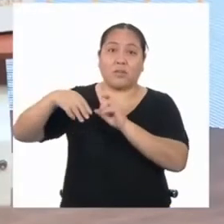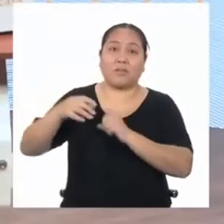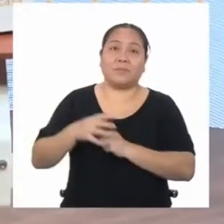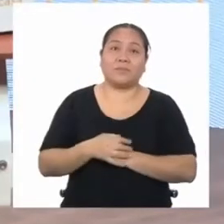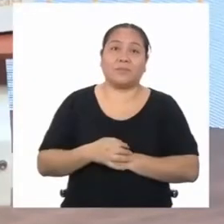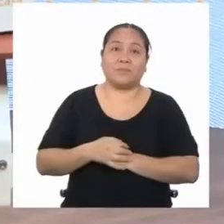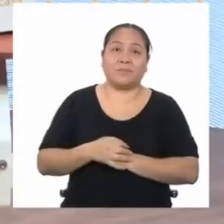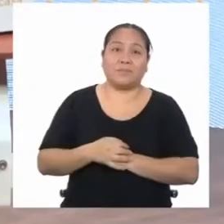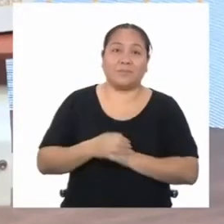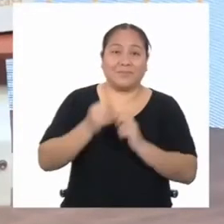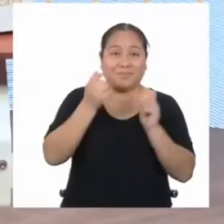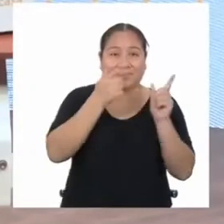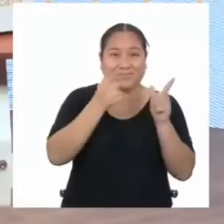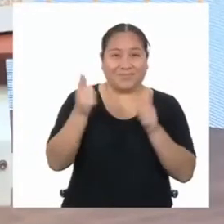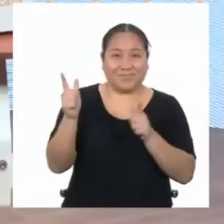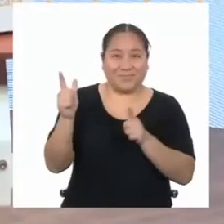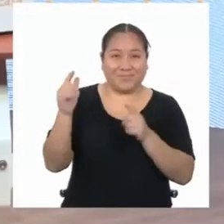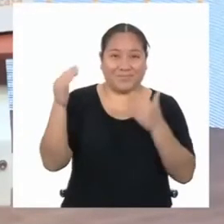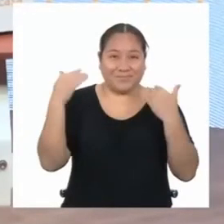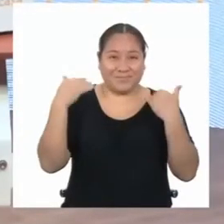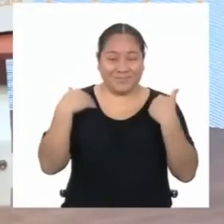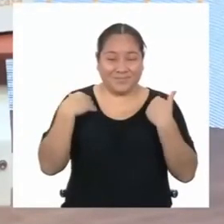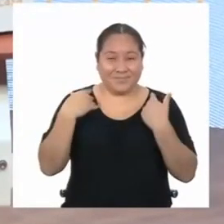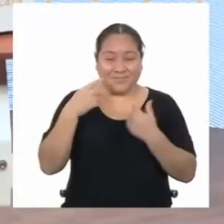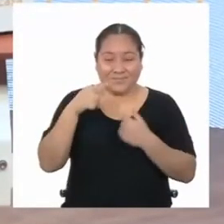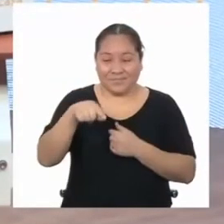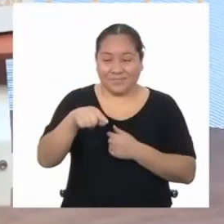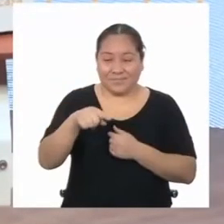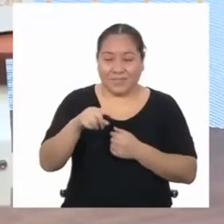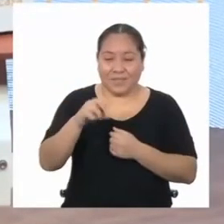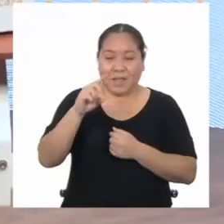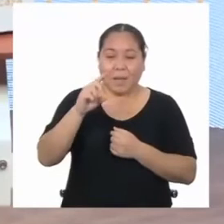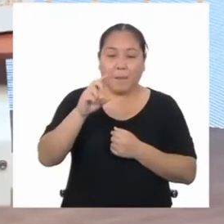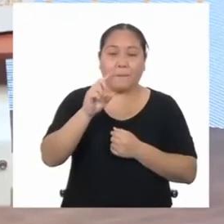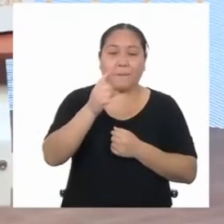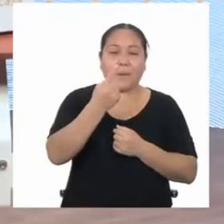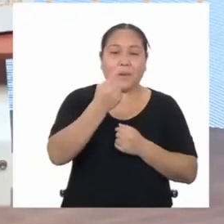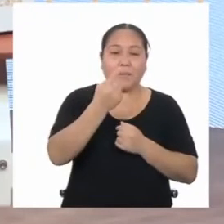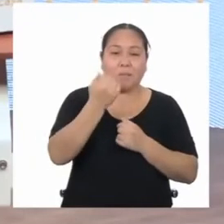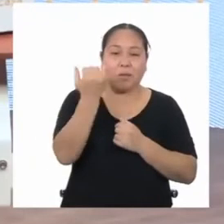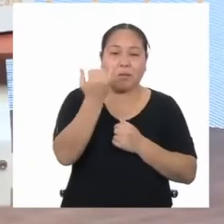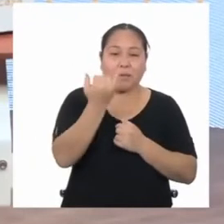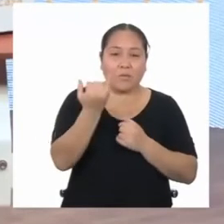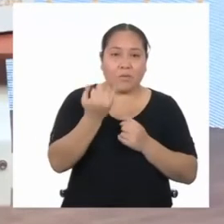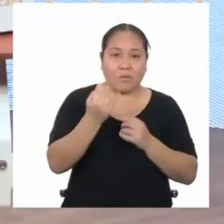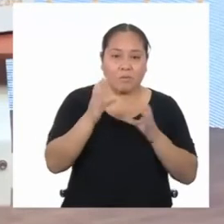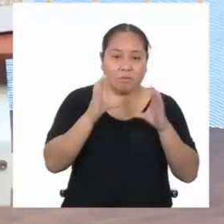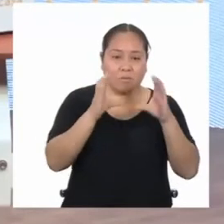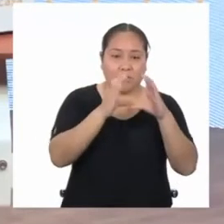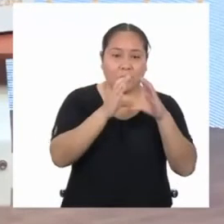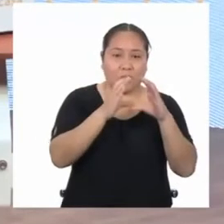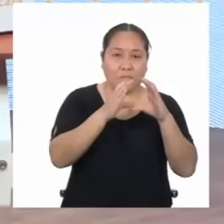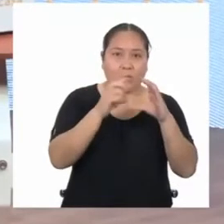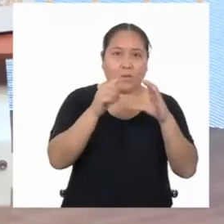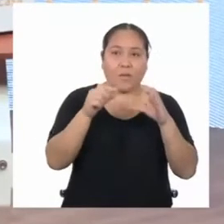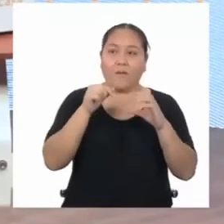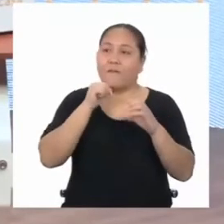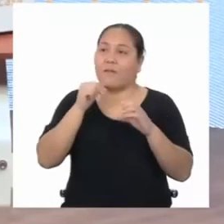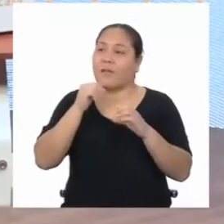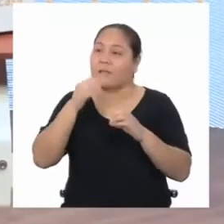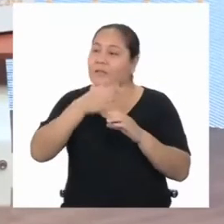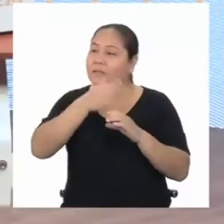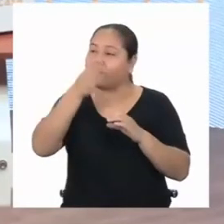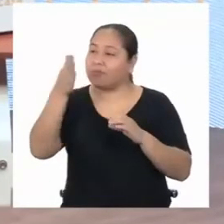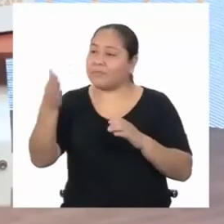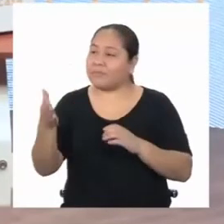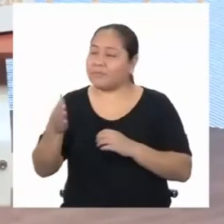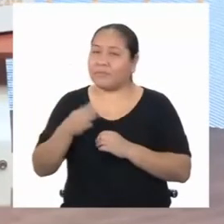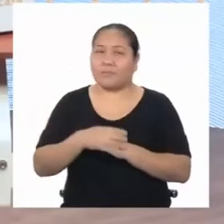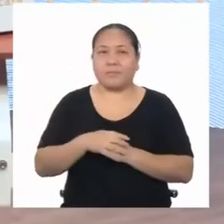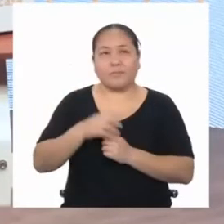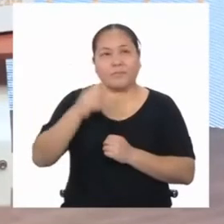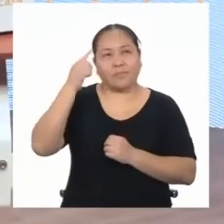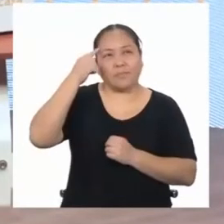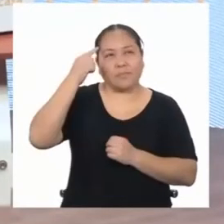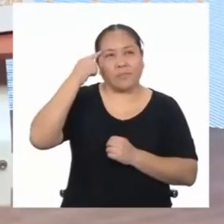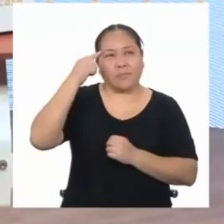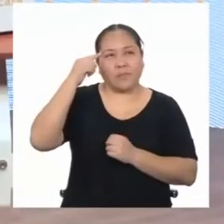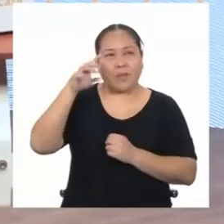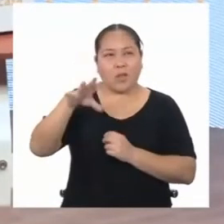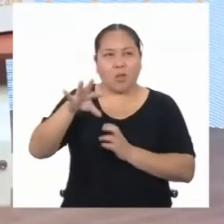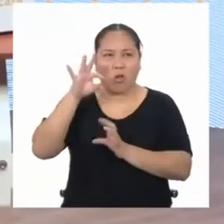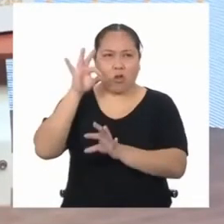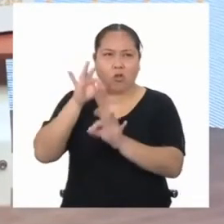Listo, ya tenemos el área de la primera figura, o sea, del primer bío huerto. Nos falta la siguiente. Creo que podemos